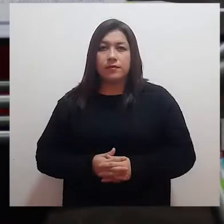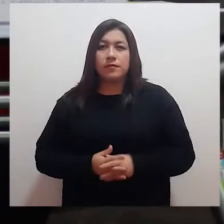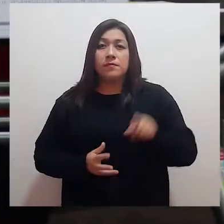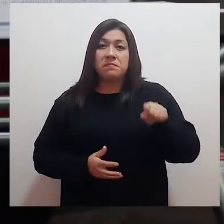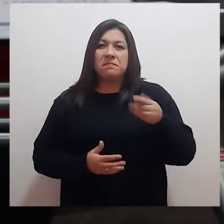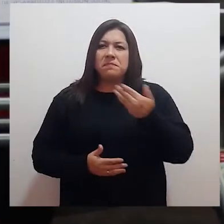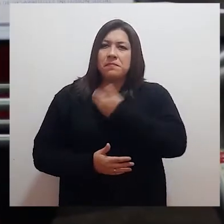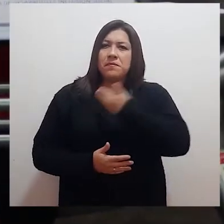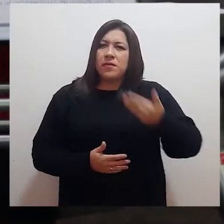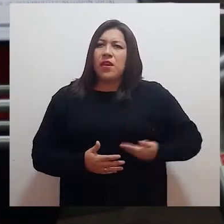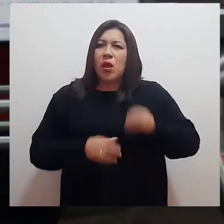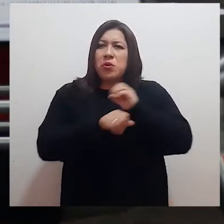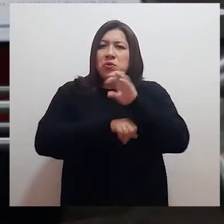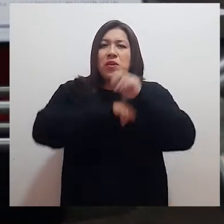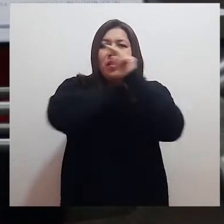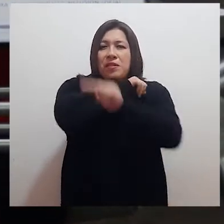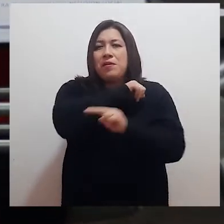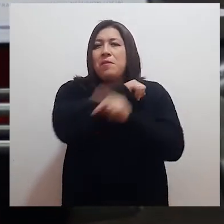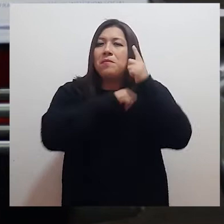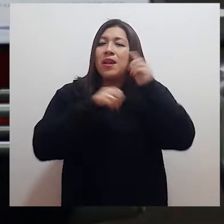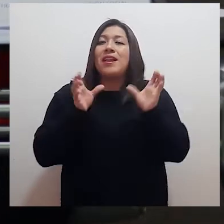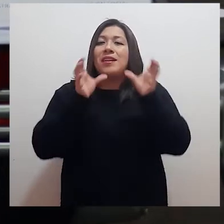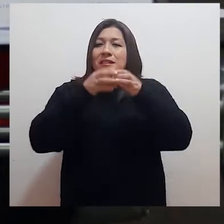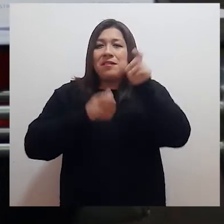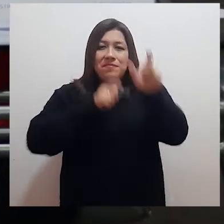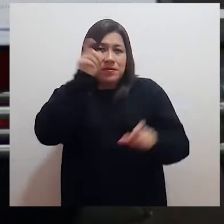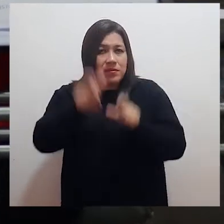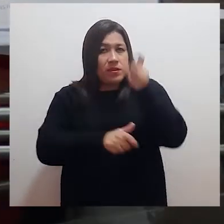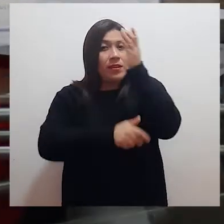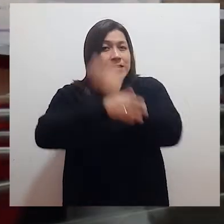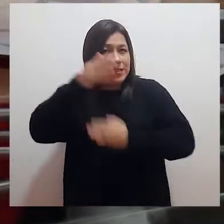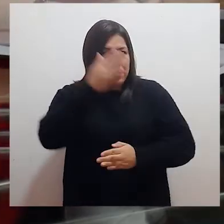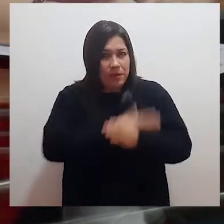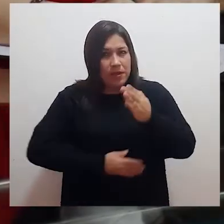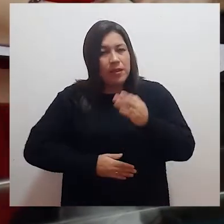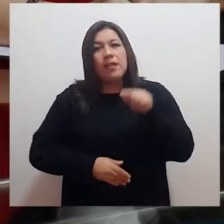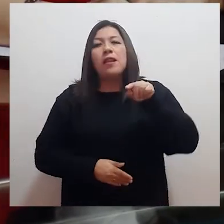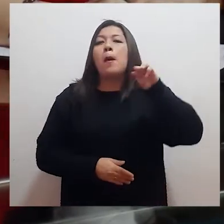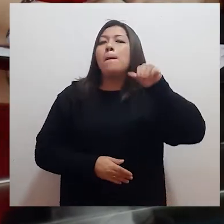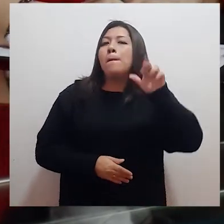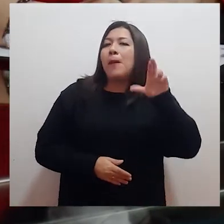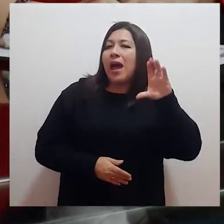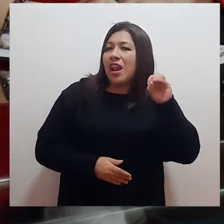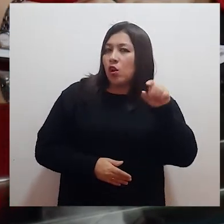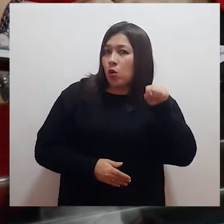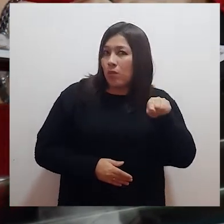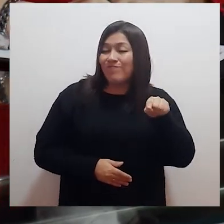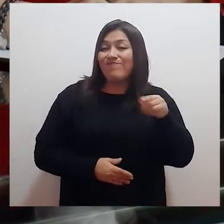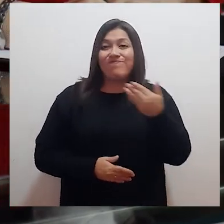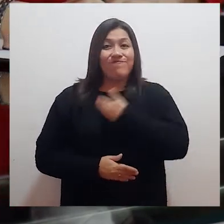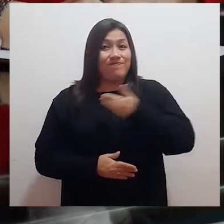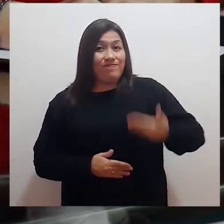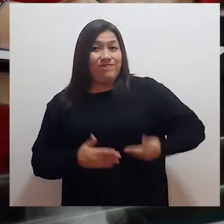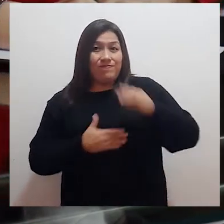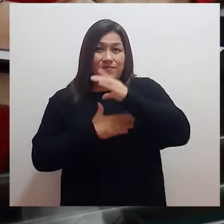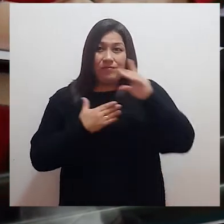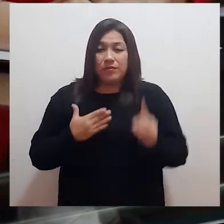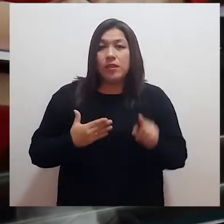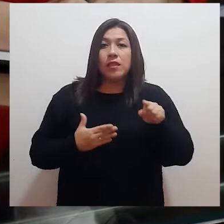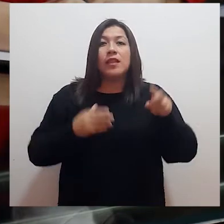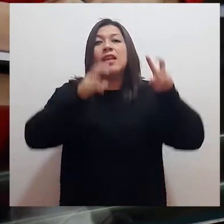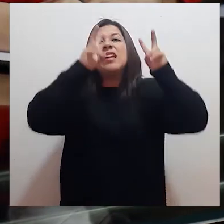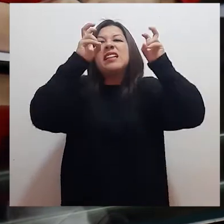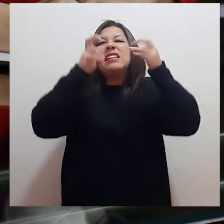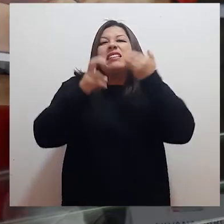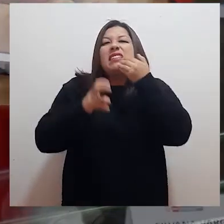El presidente del Consejo Nacional para la Integración de la Persona con Discapacidad, Marco Antonio Gamarra Lavarrera, y la titular del